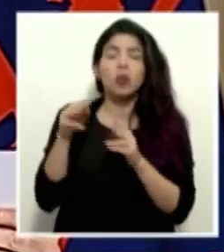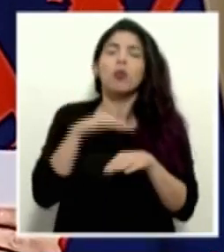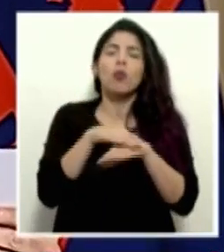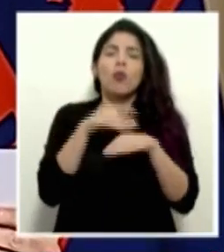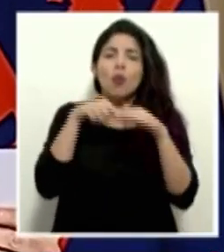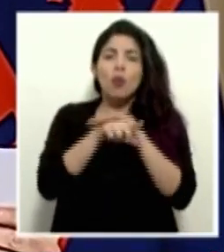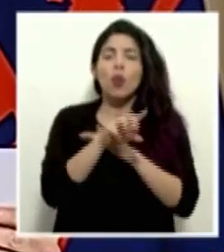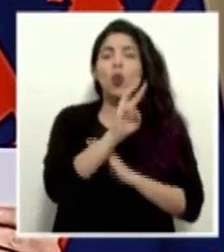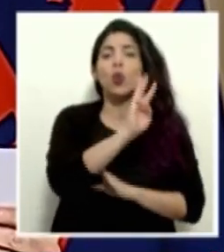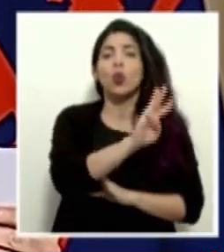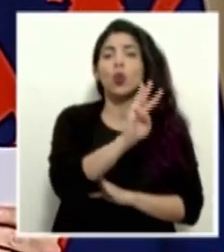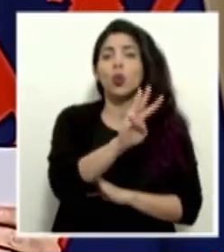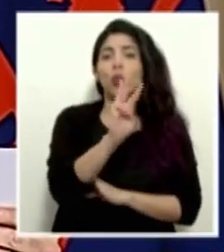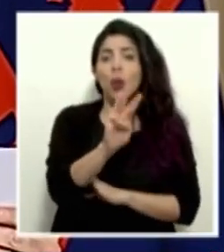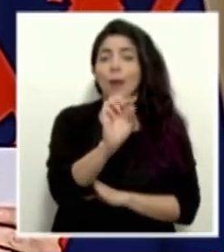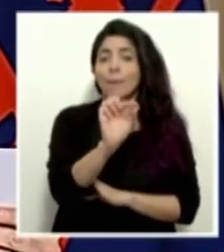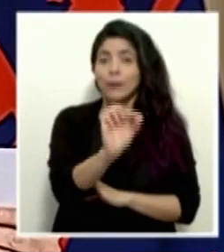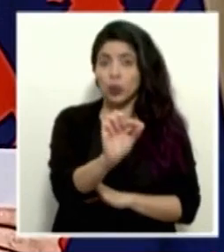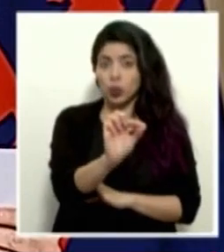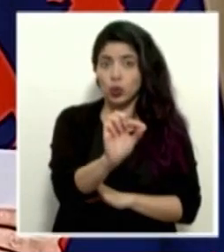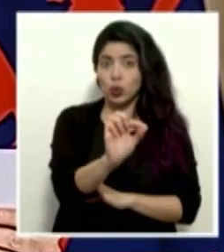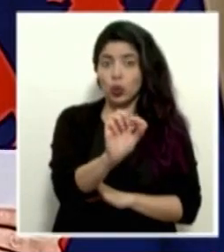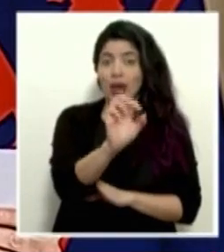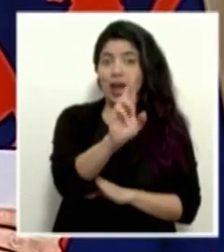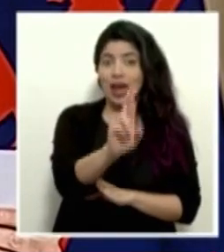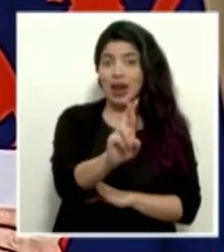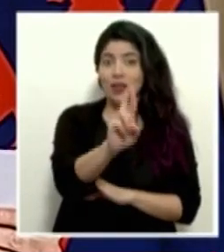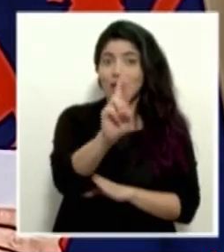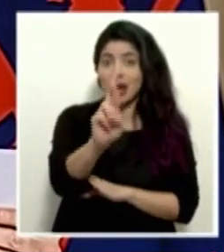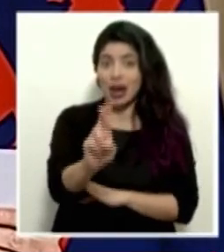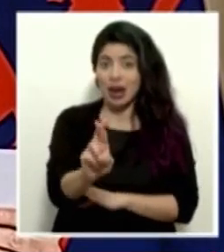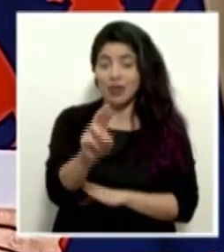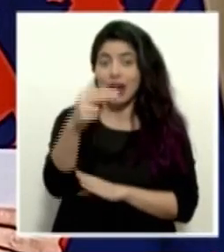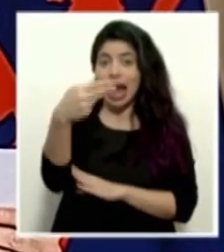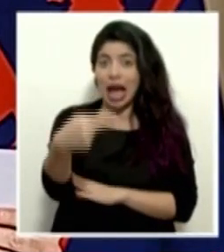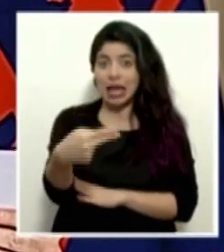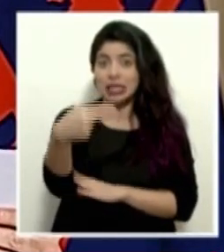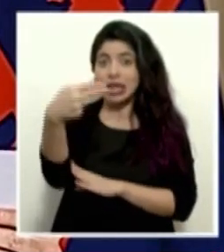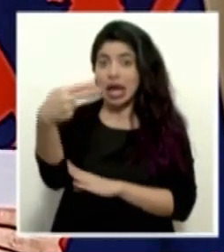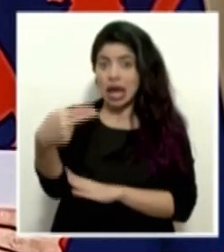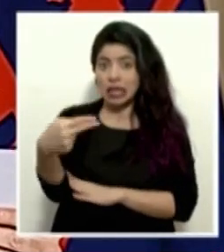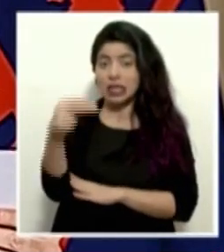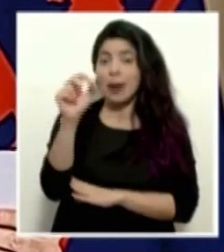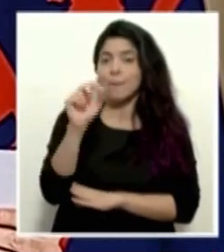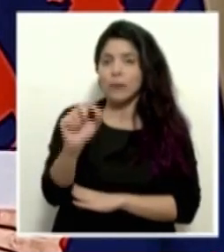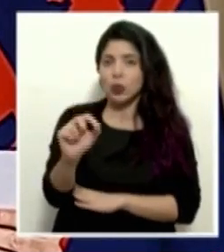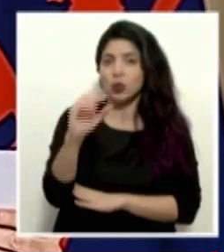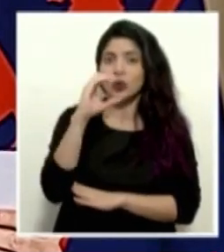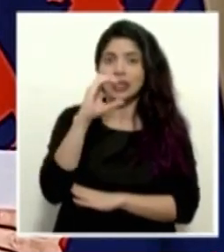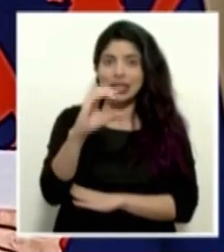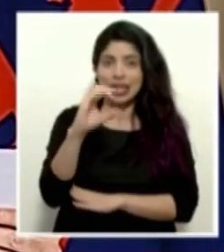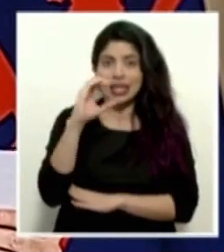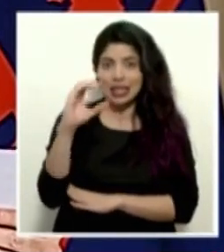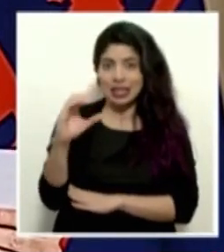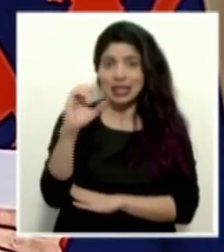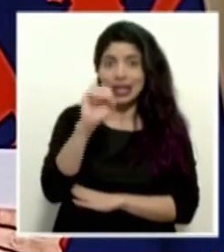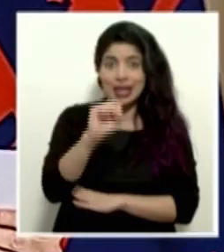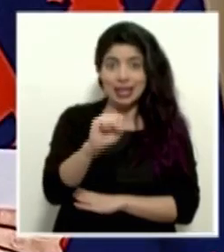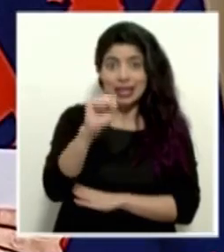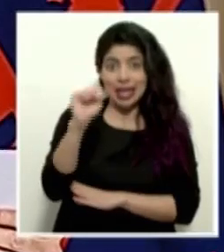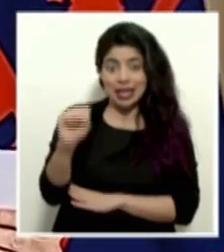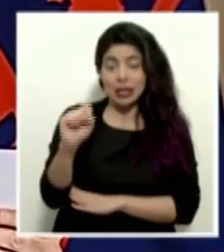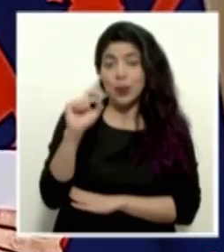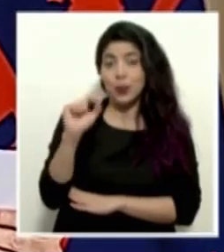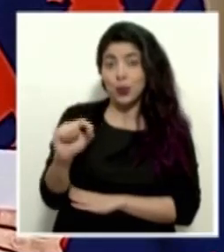www.rrh.ccss